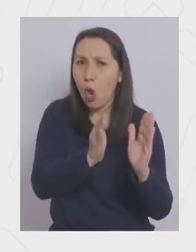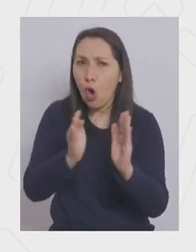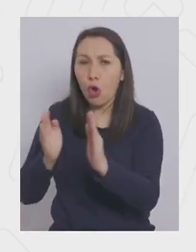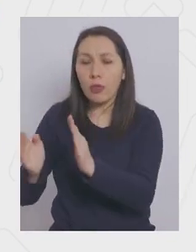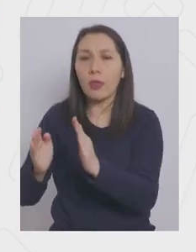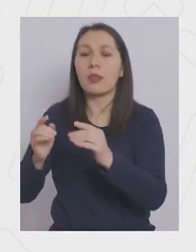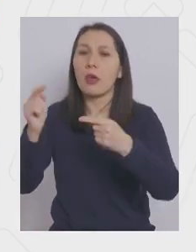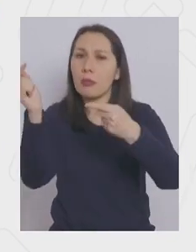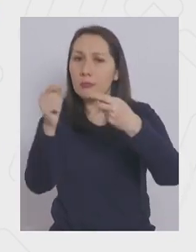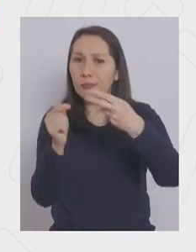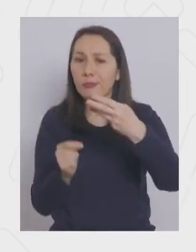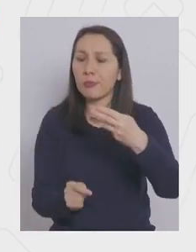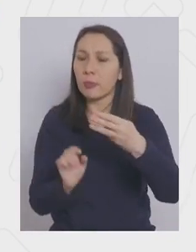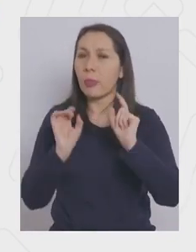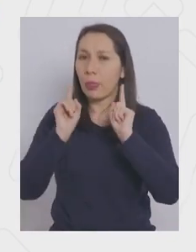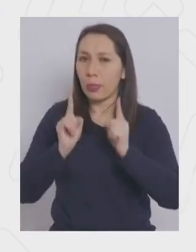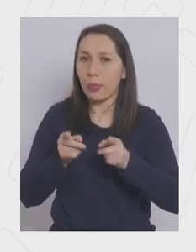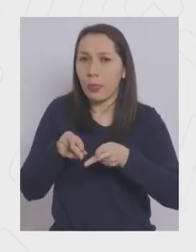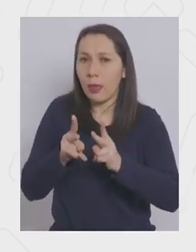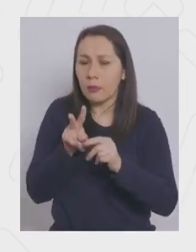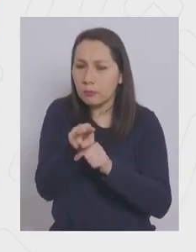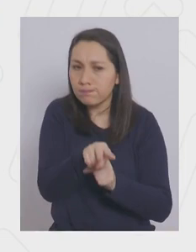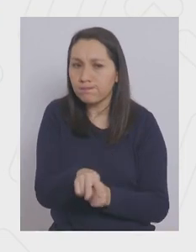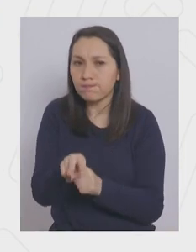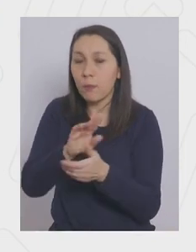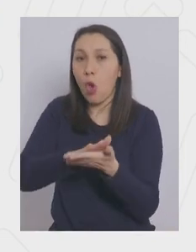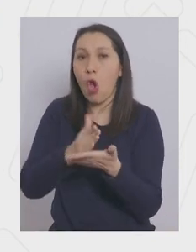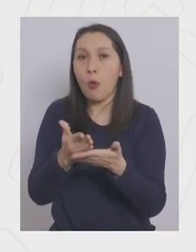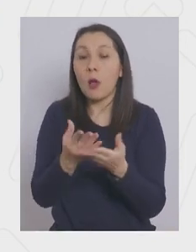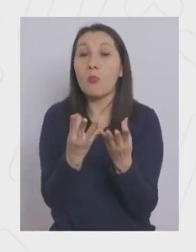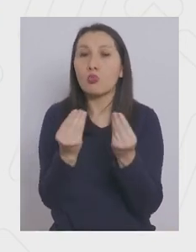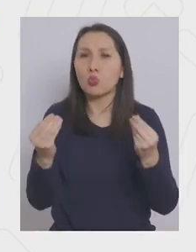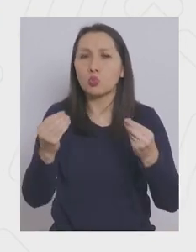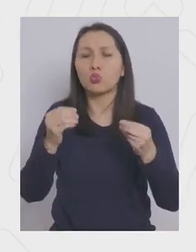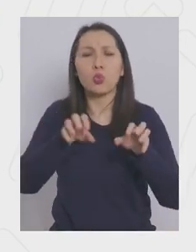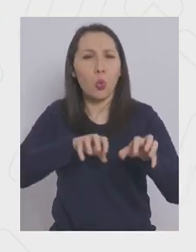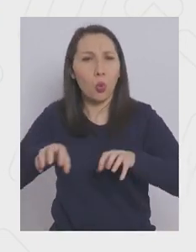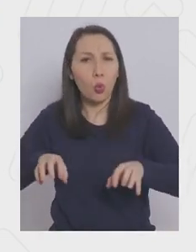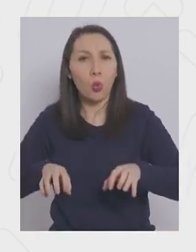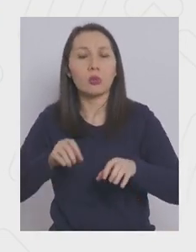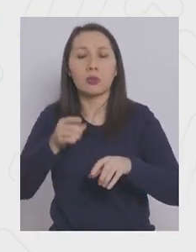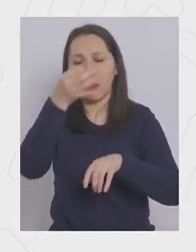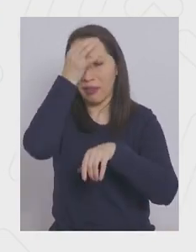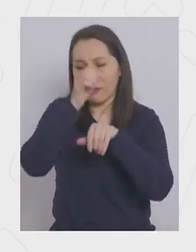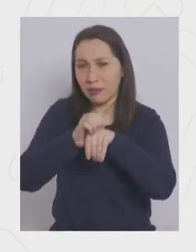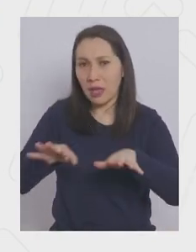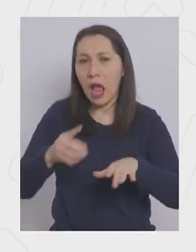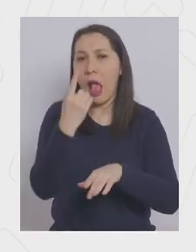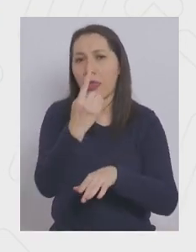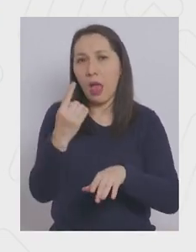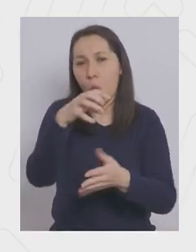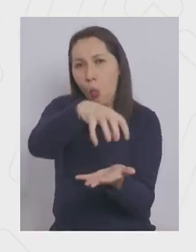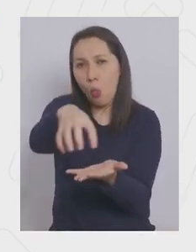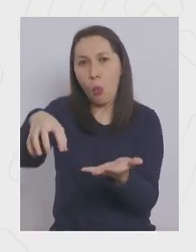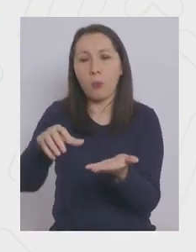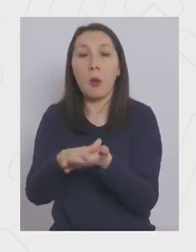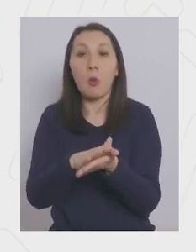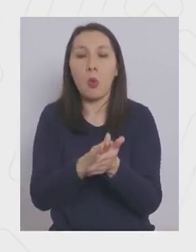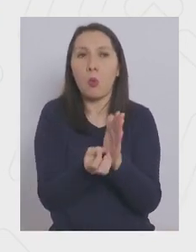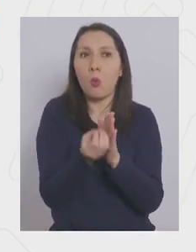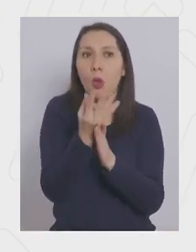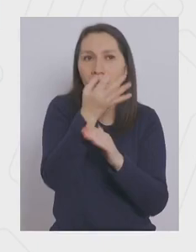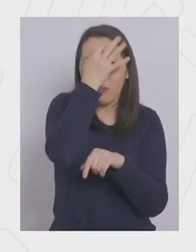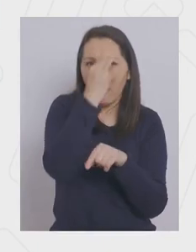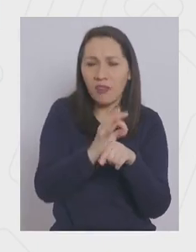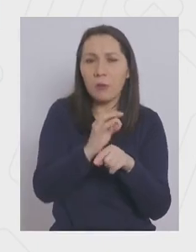un conjunto de parámetros que permiten monitorear la evolución de múltiples aspectos de la pandemia en cada territorio, como los casos nuevos,